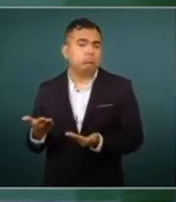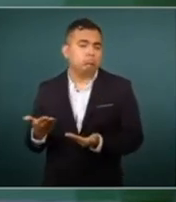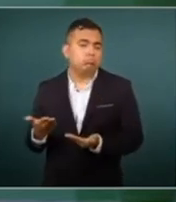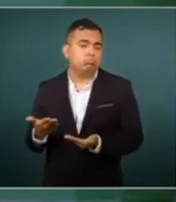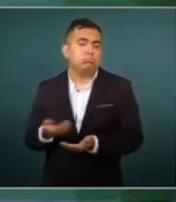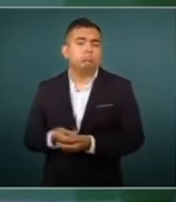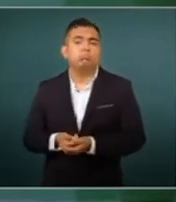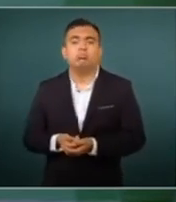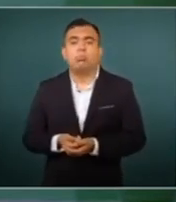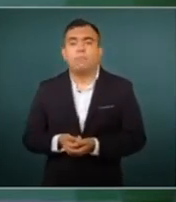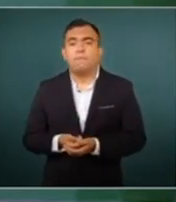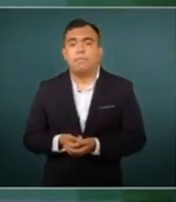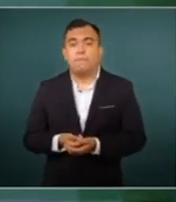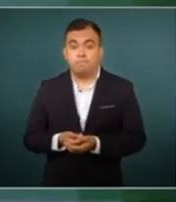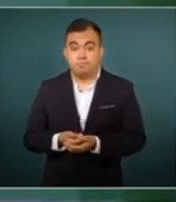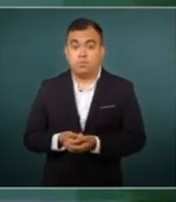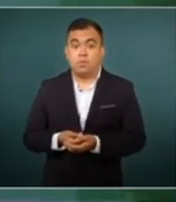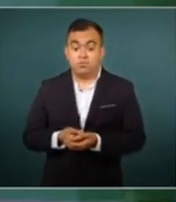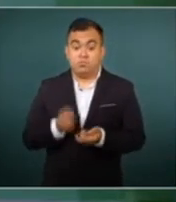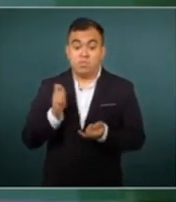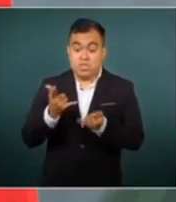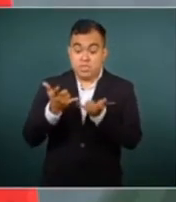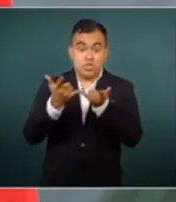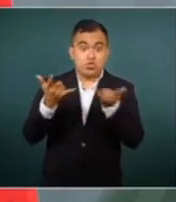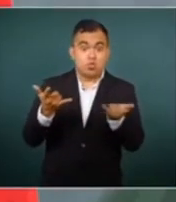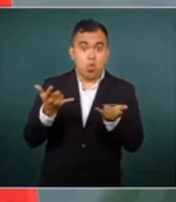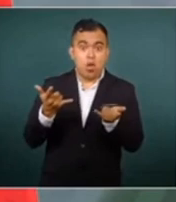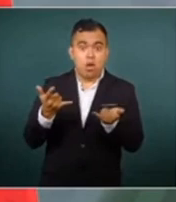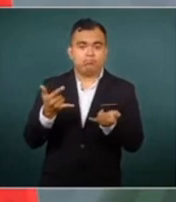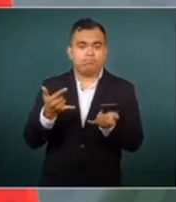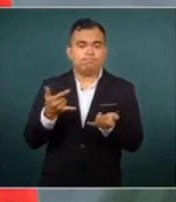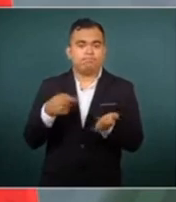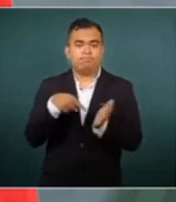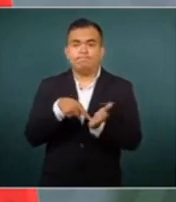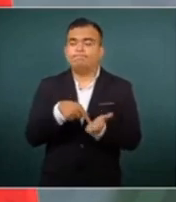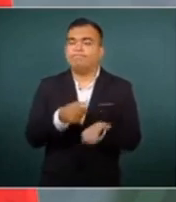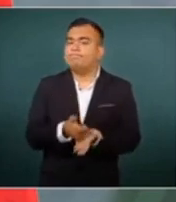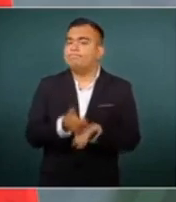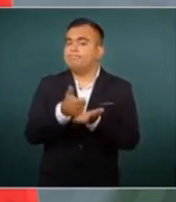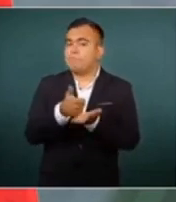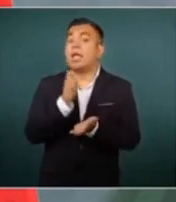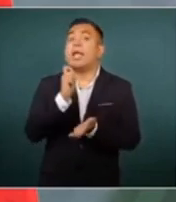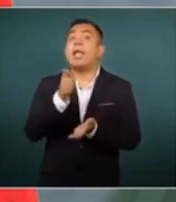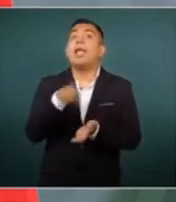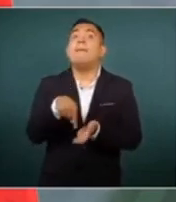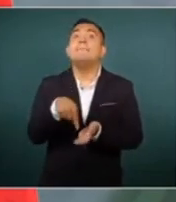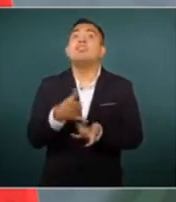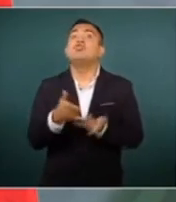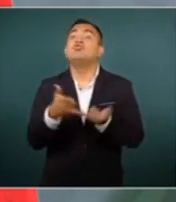La historia nos enseña, la historia que es la maestra de la vida,